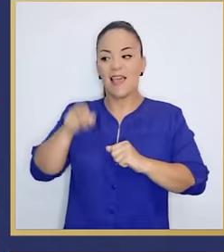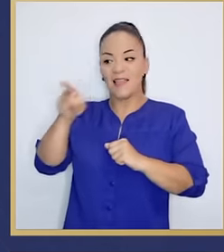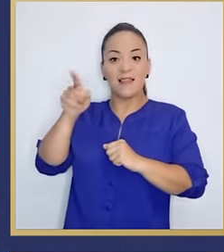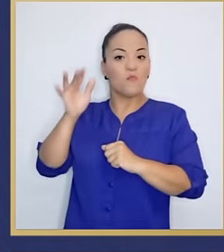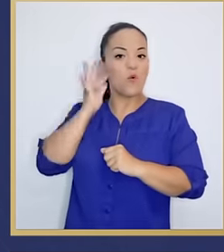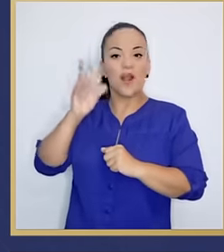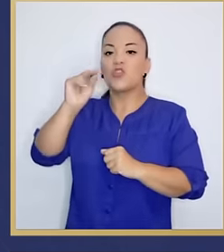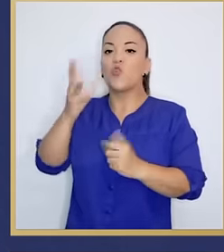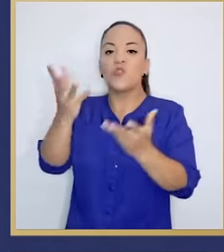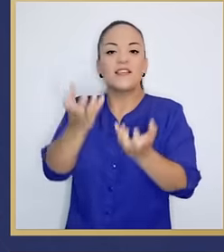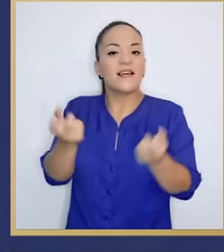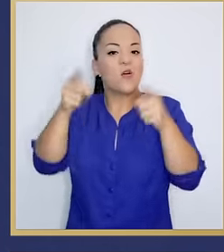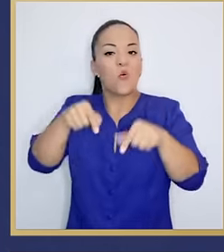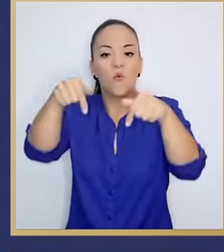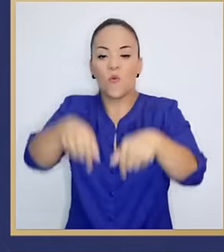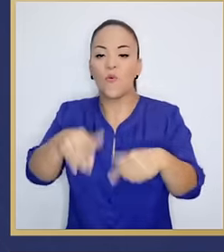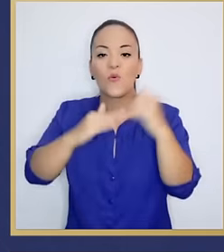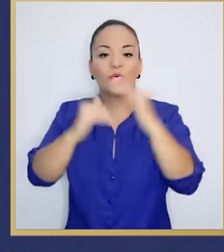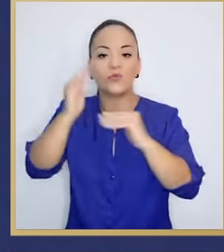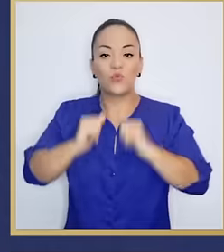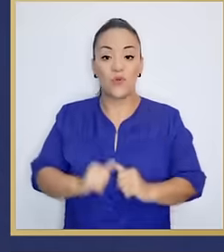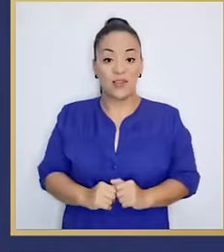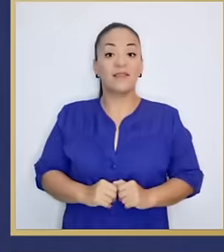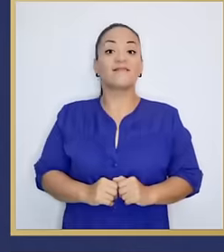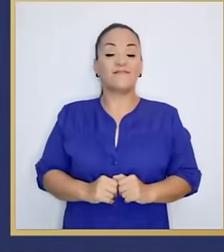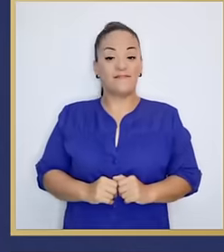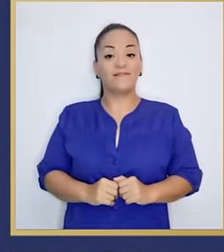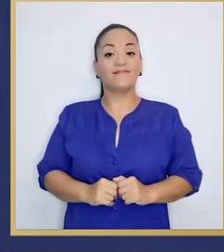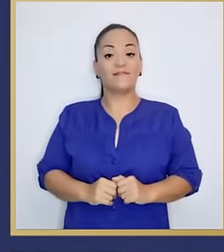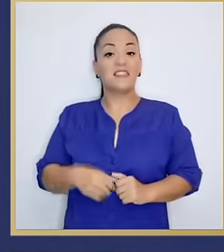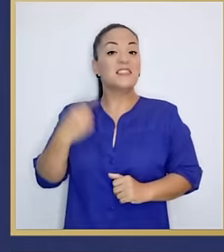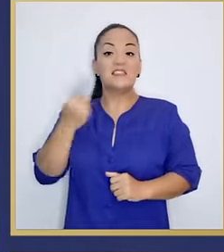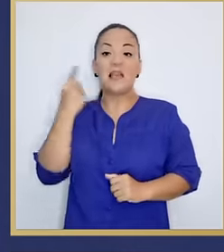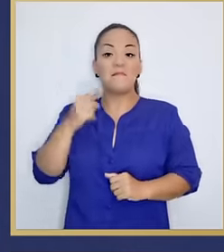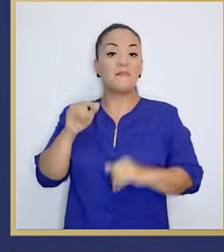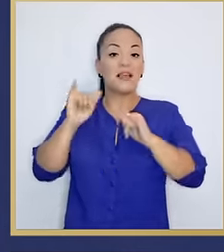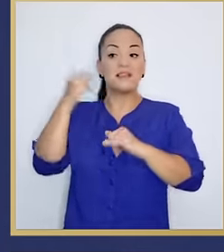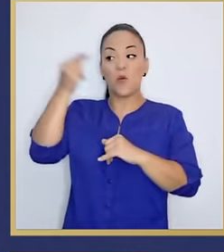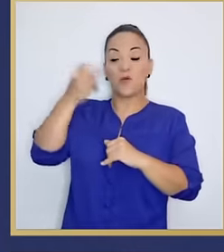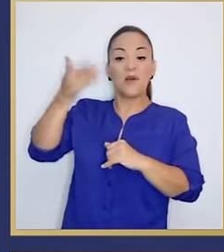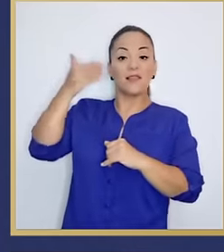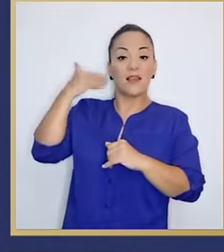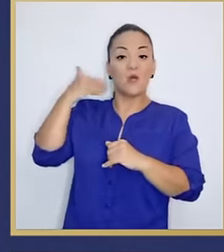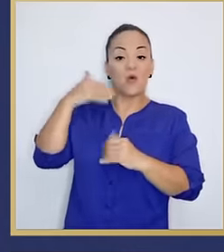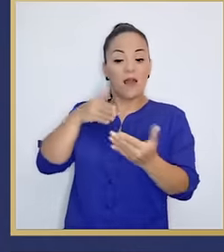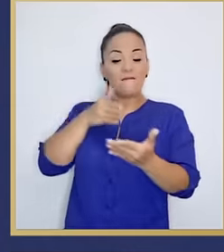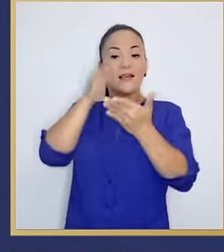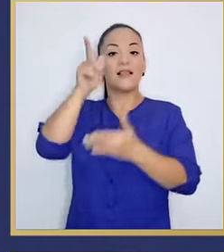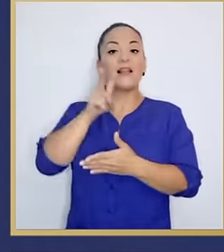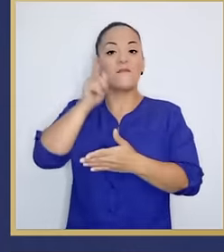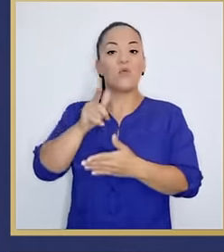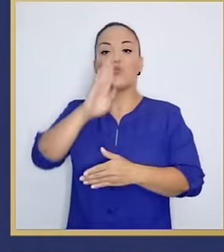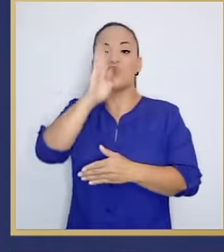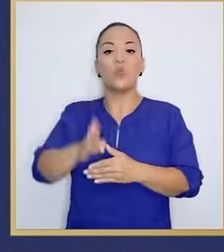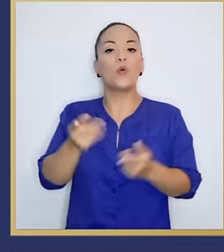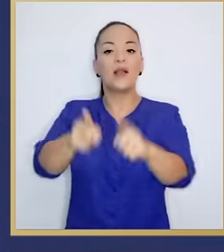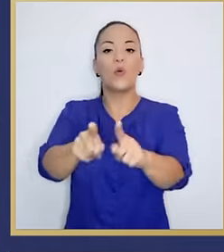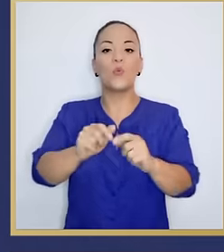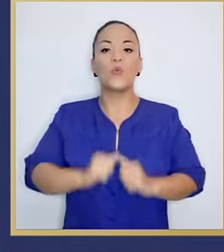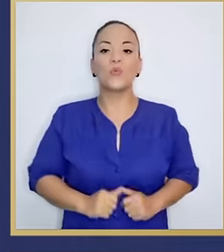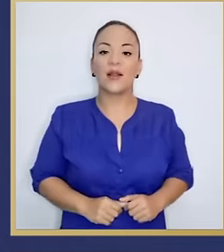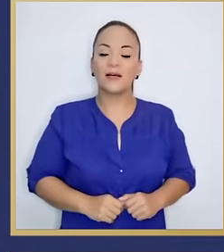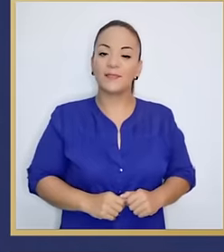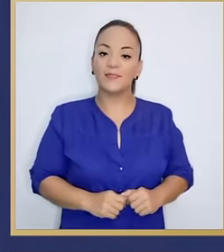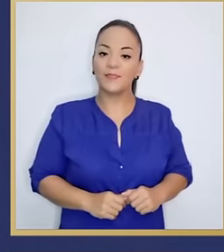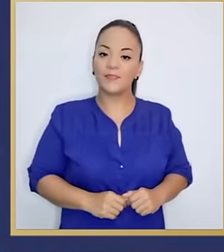Como siempre le han hecho a Limón, pa' que nunca ocurra. Qué lindo,